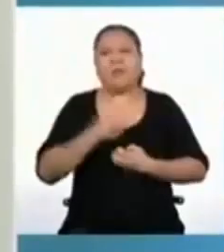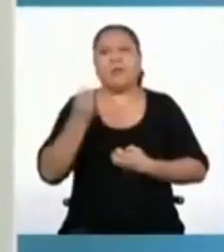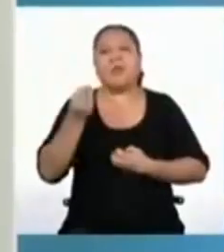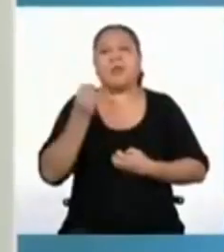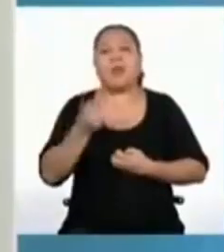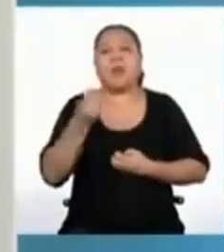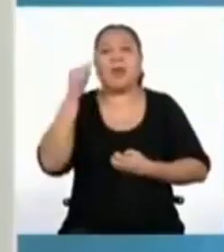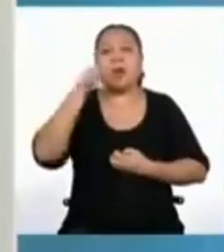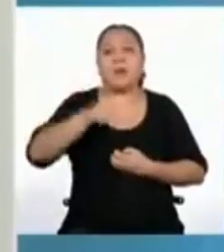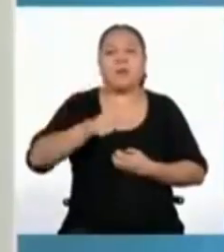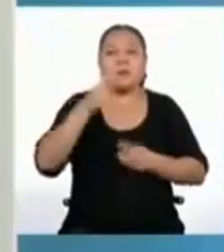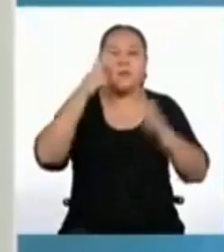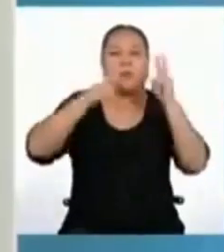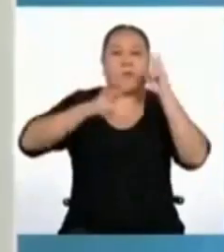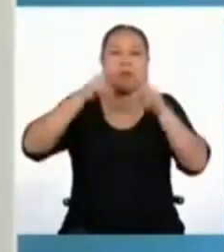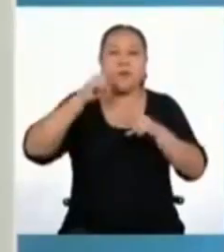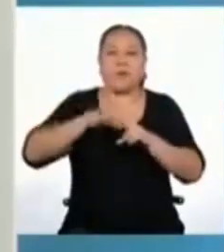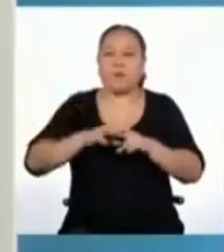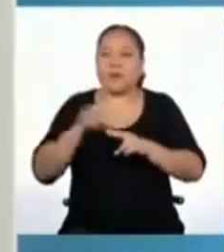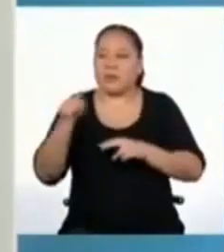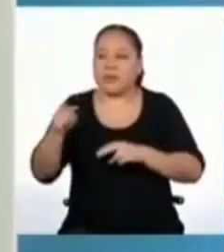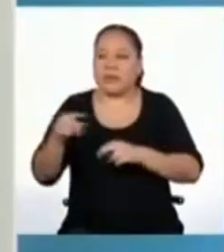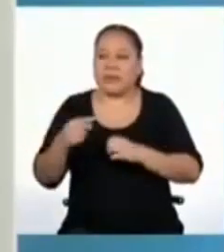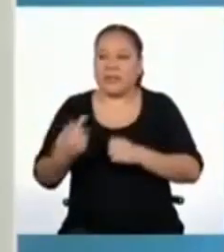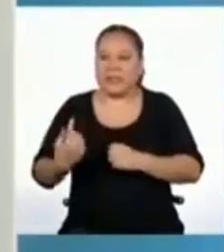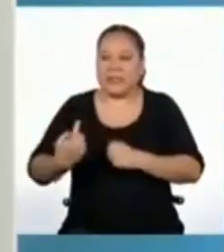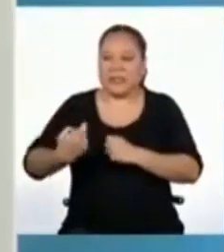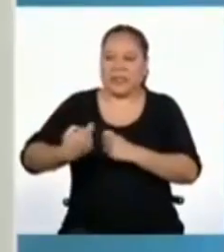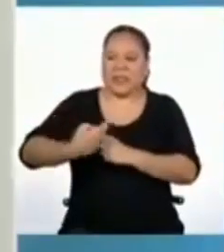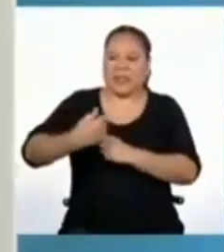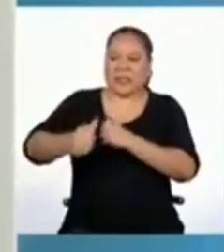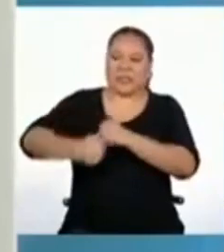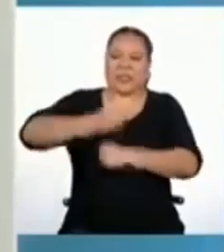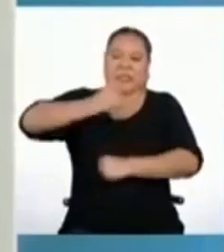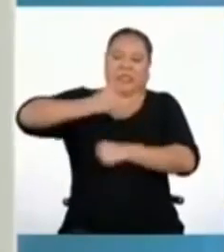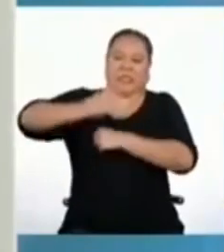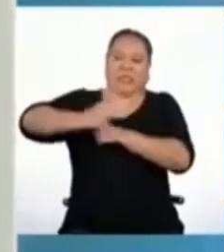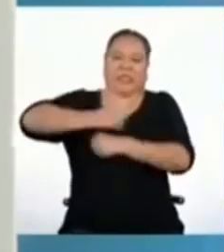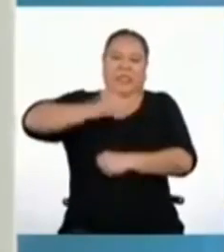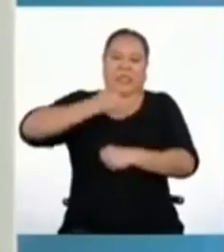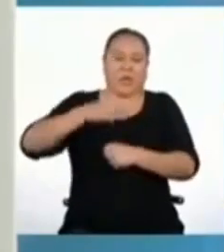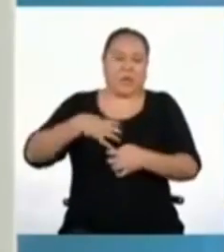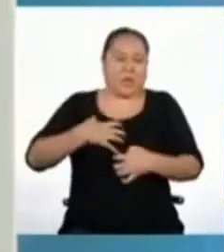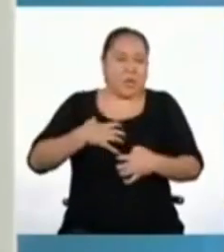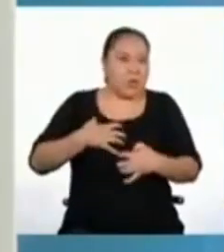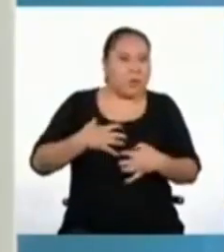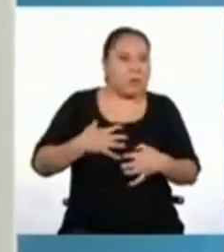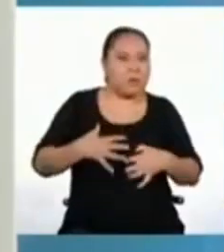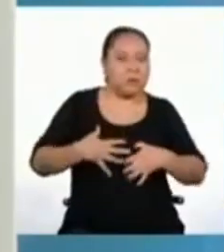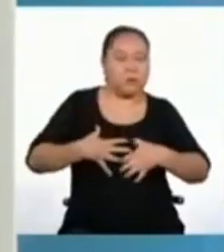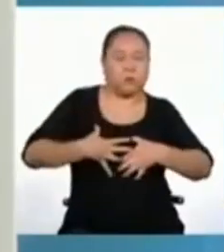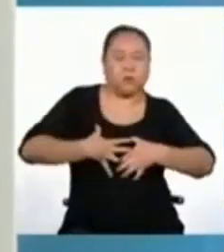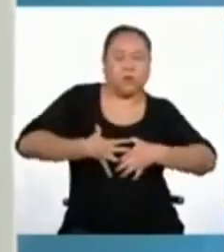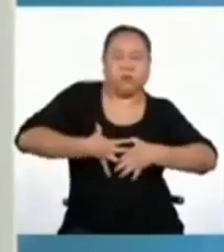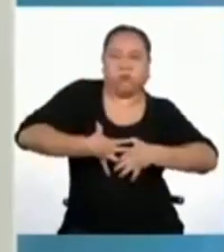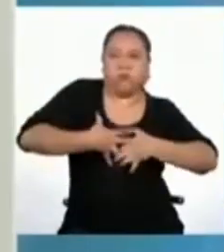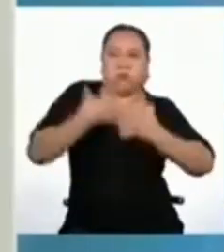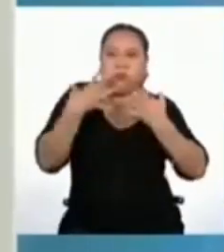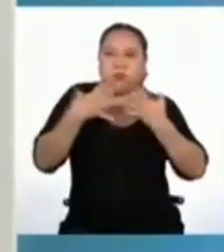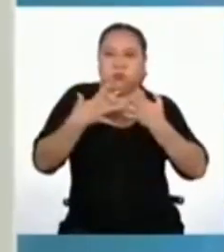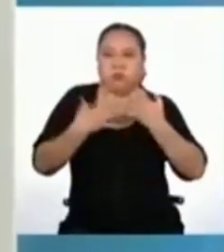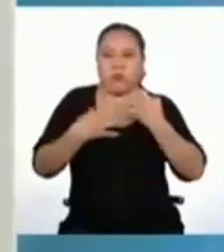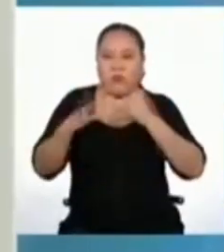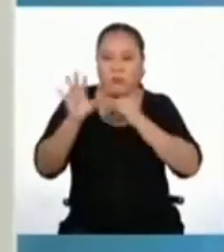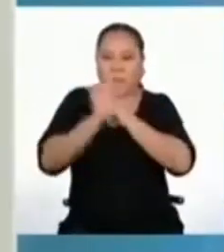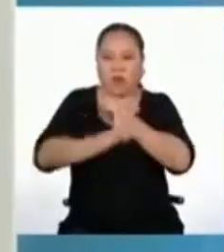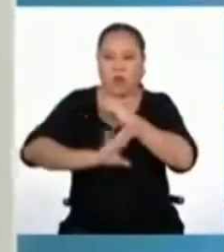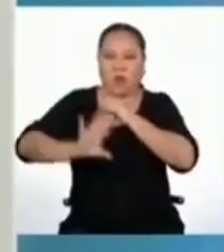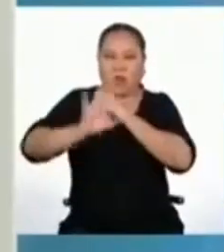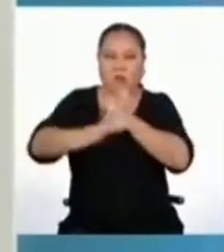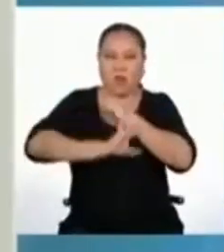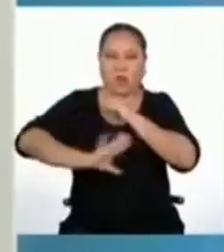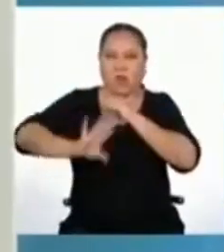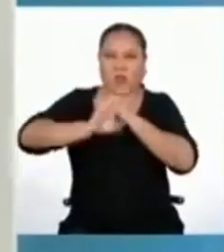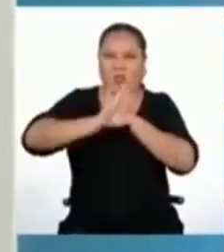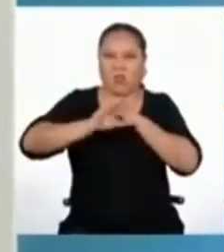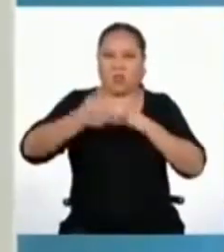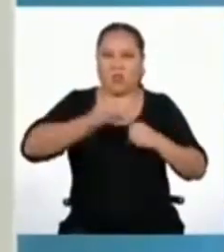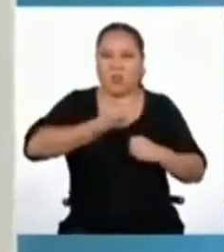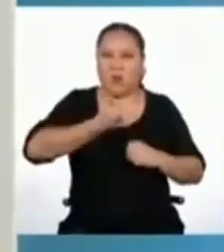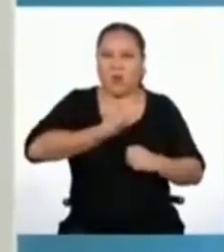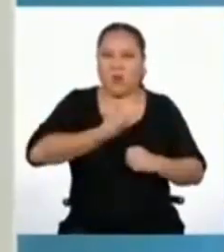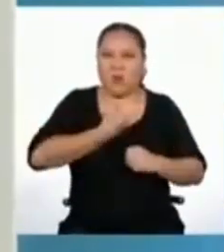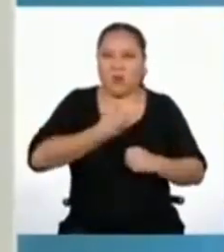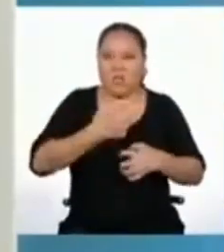algo que percibimos como una amenaza, activamos los mecanismos de autodefensa y nuestra